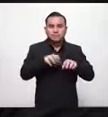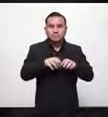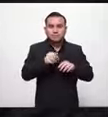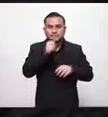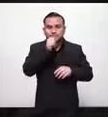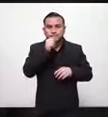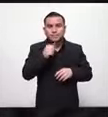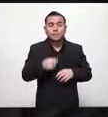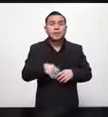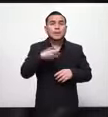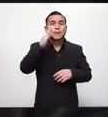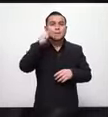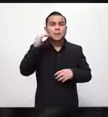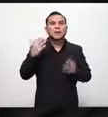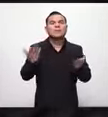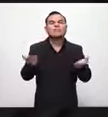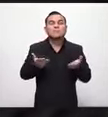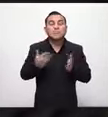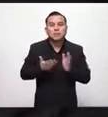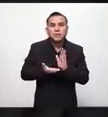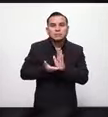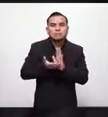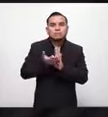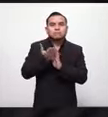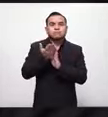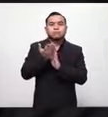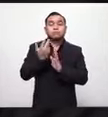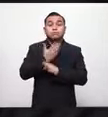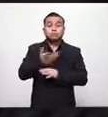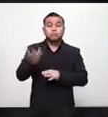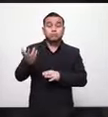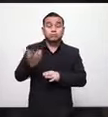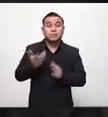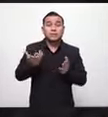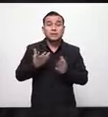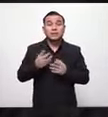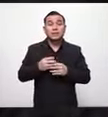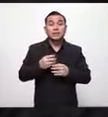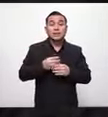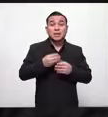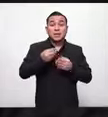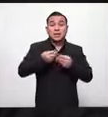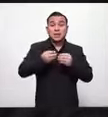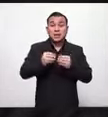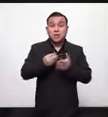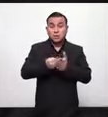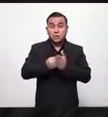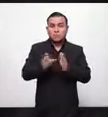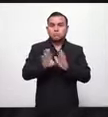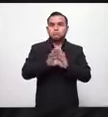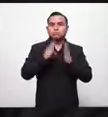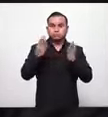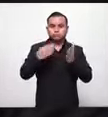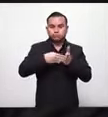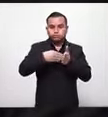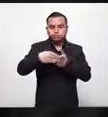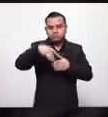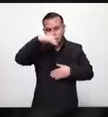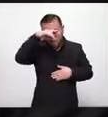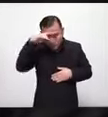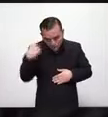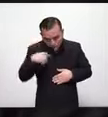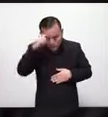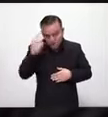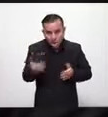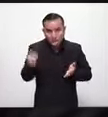los países que han desarrollado o que han o que han soltado la economía de una forma bruta el rebrote de